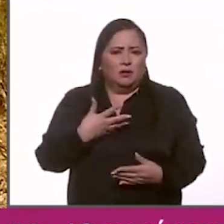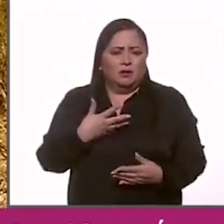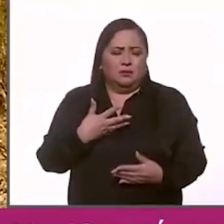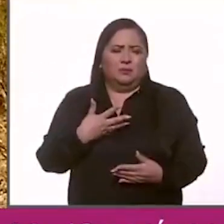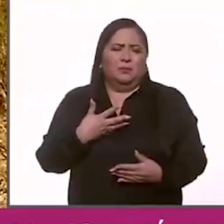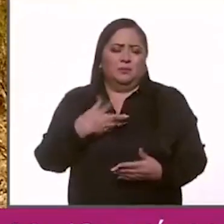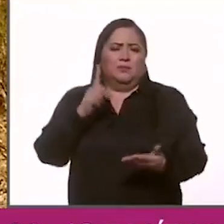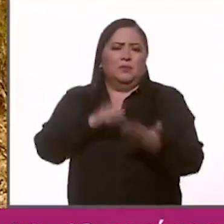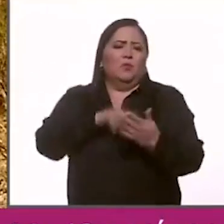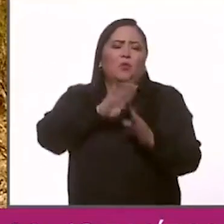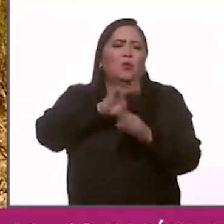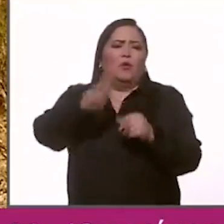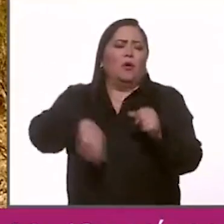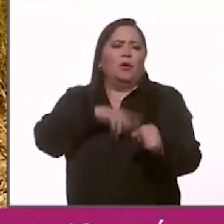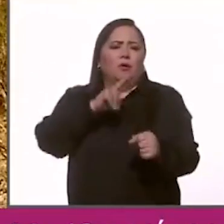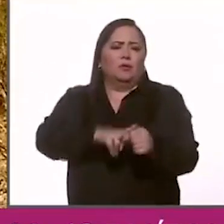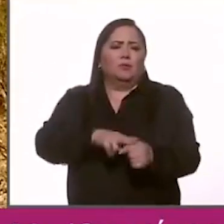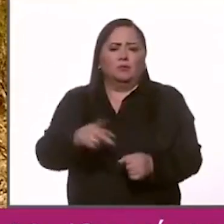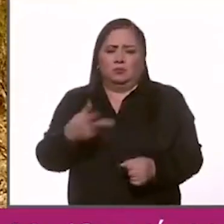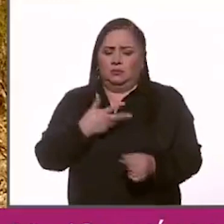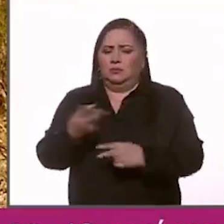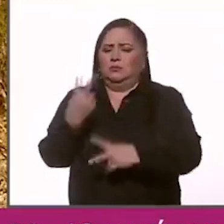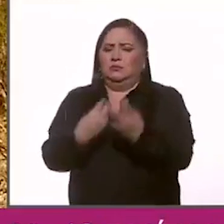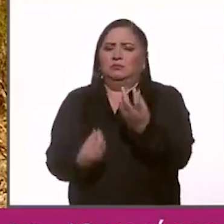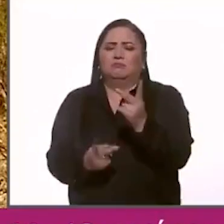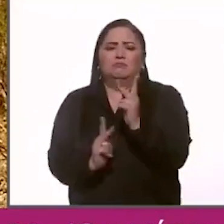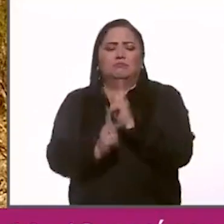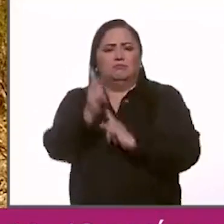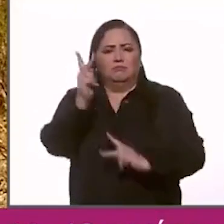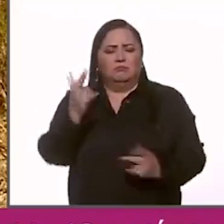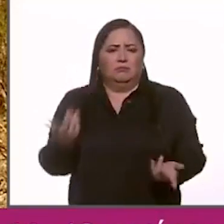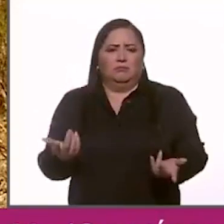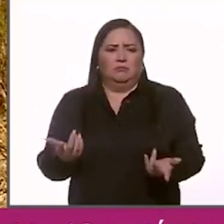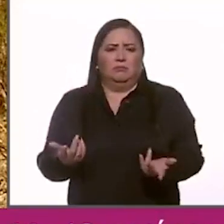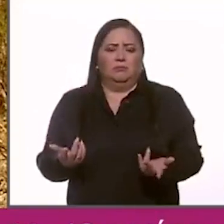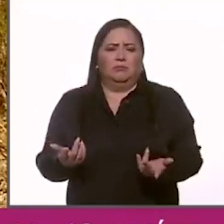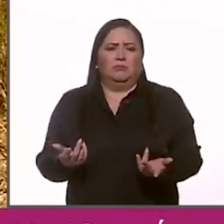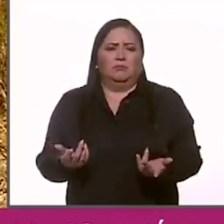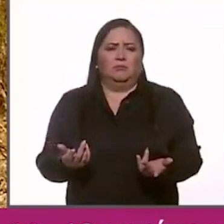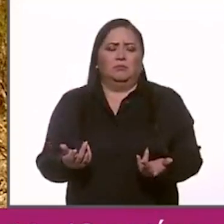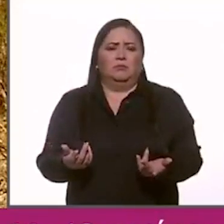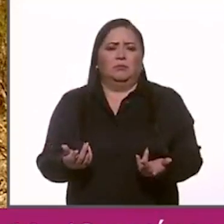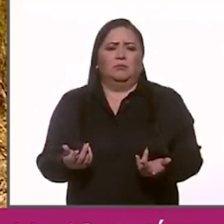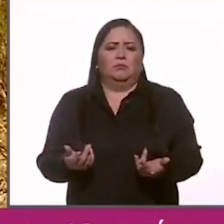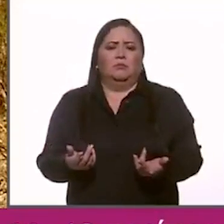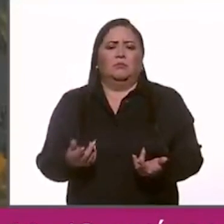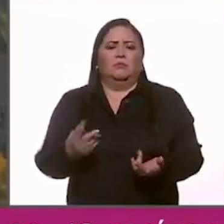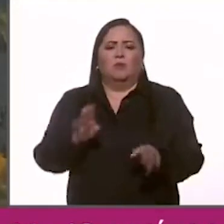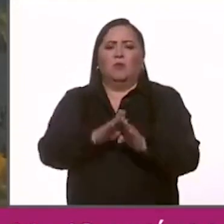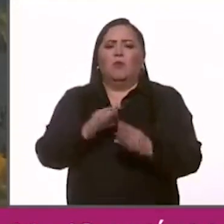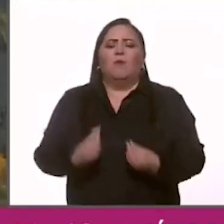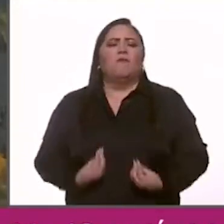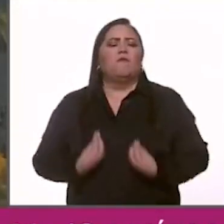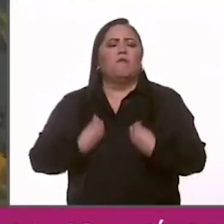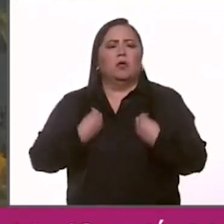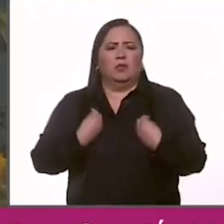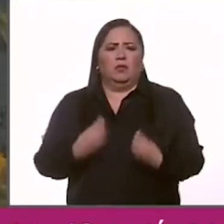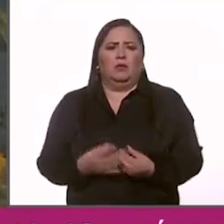naturaleza, da su fe, ¿no? Da su, ¿cómo se dice? Señal de vida.